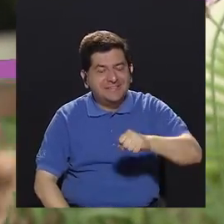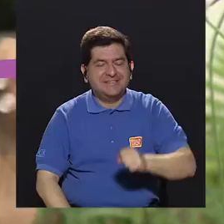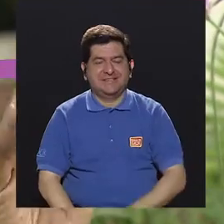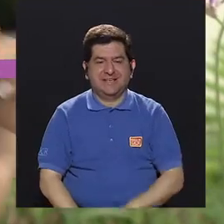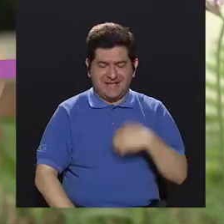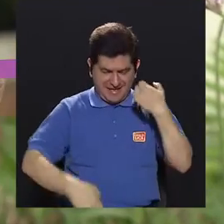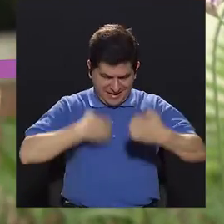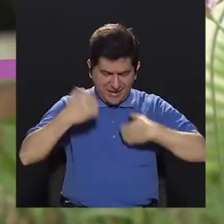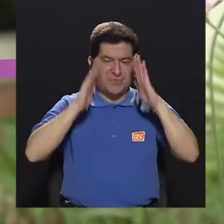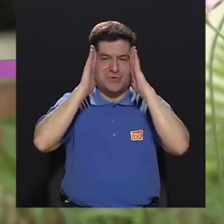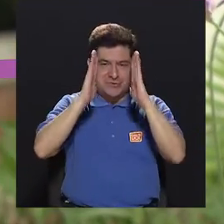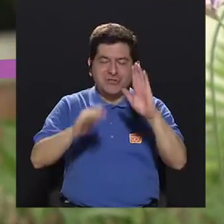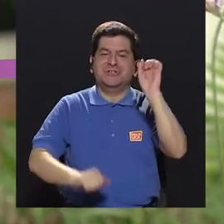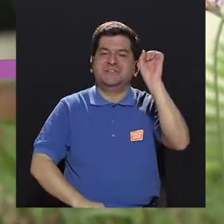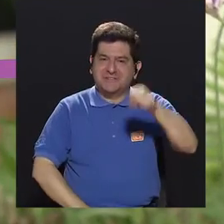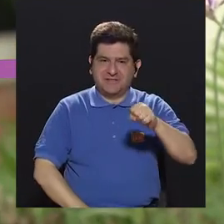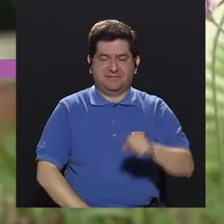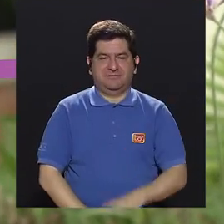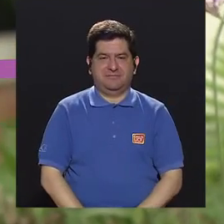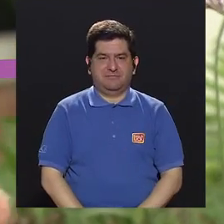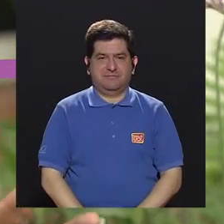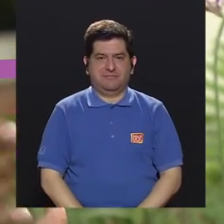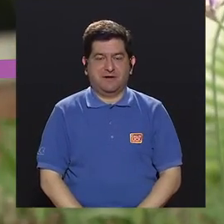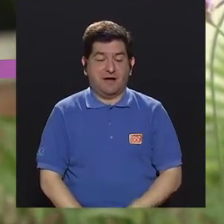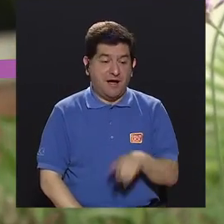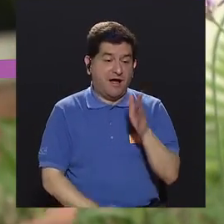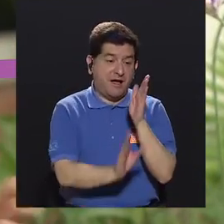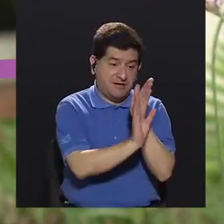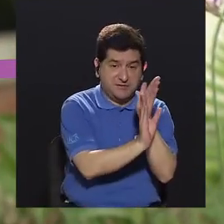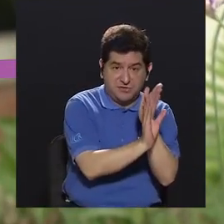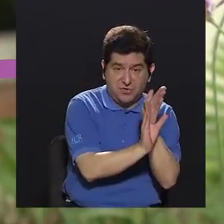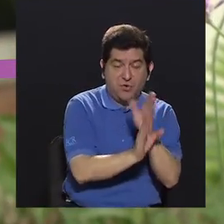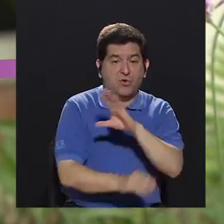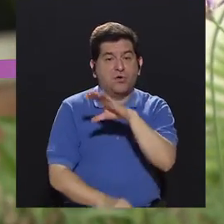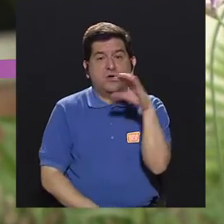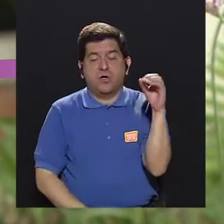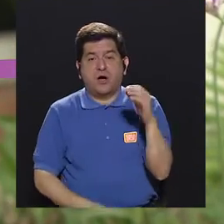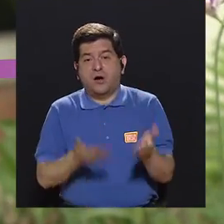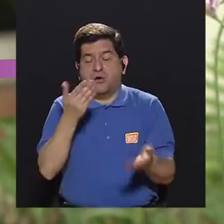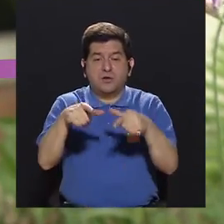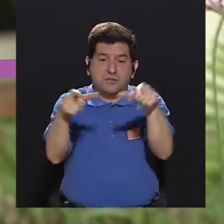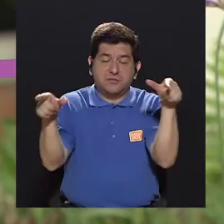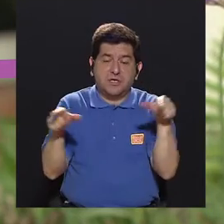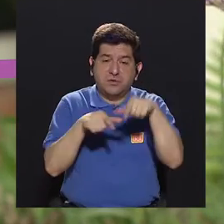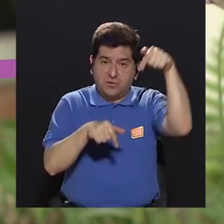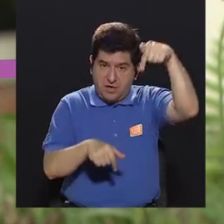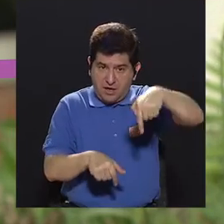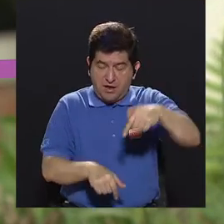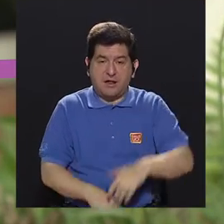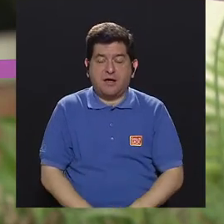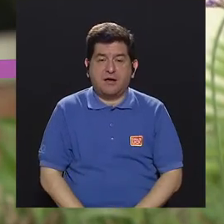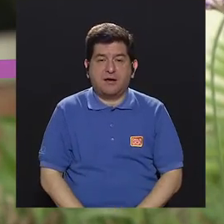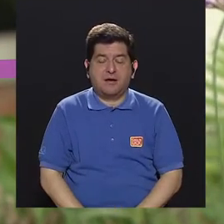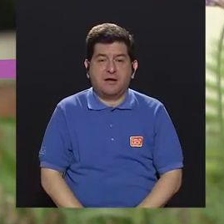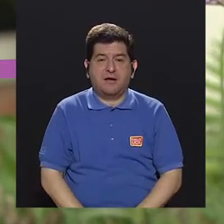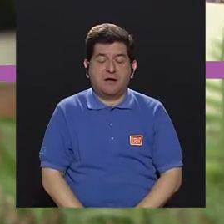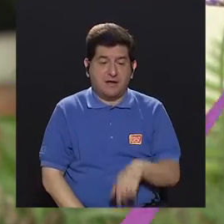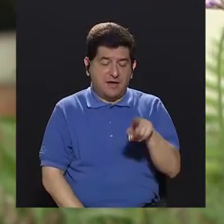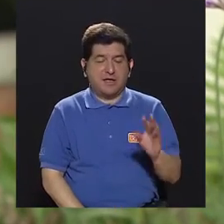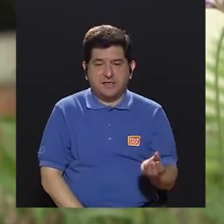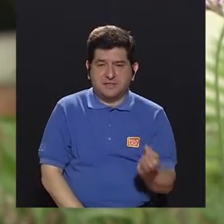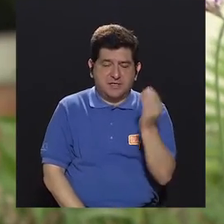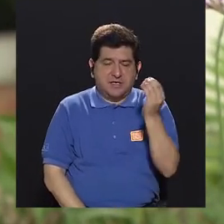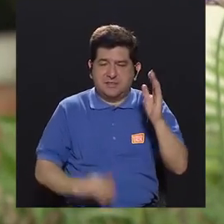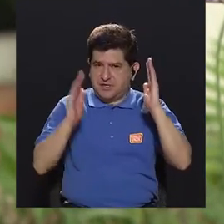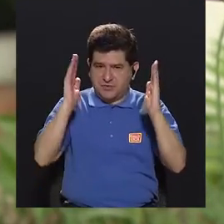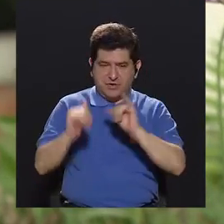atender las emociones y entonces buscar pues la psicología o algún lugar como el que hay aquí en Monterrey creciendo en grande